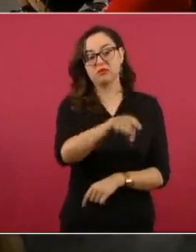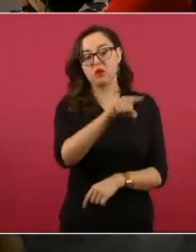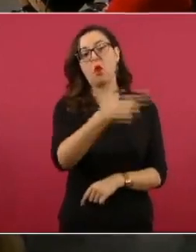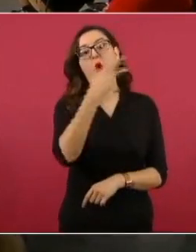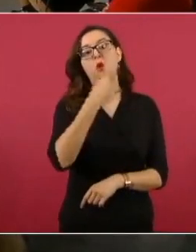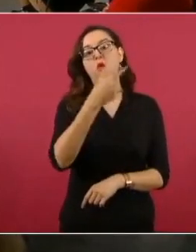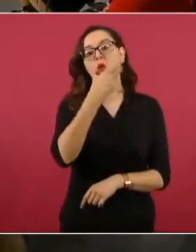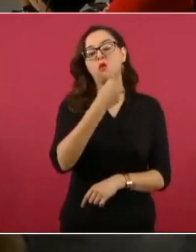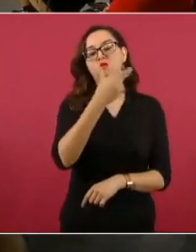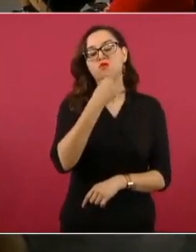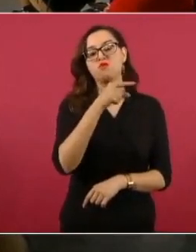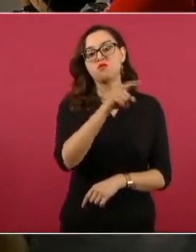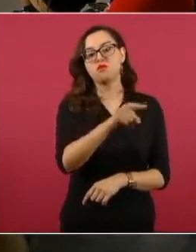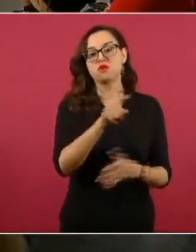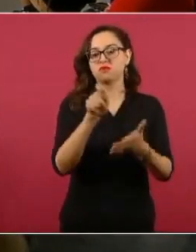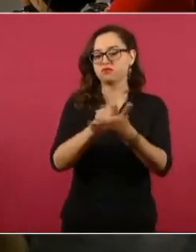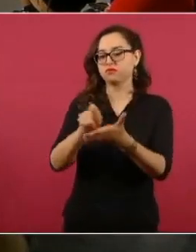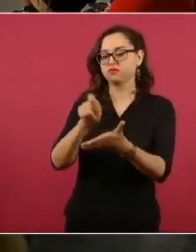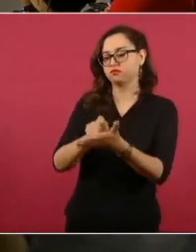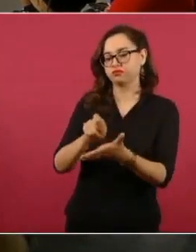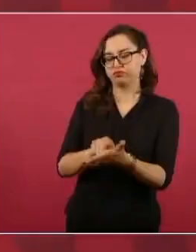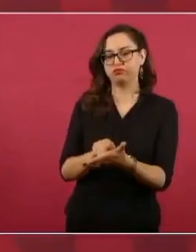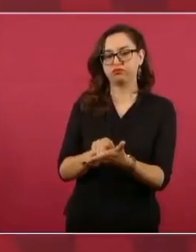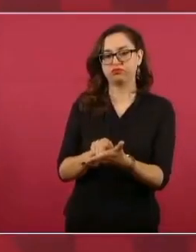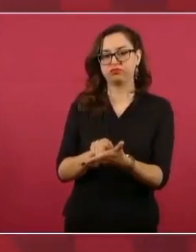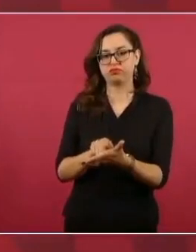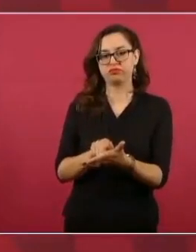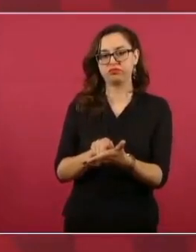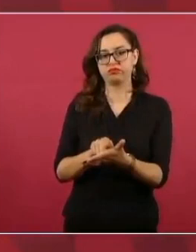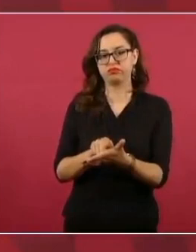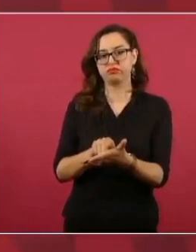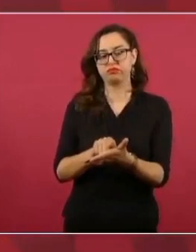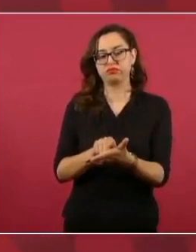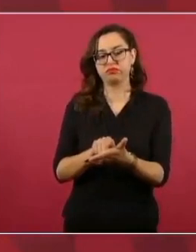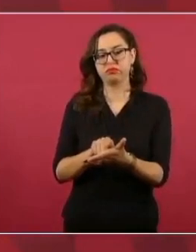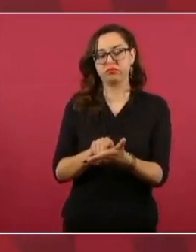cuando se tenía